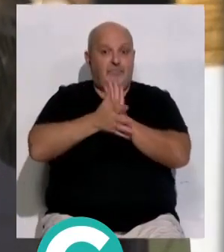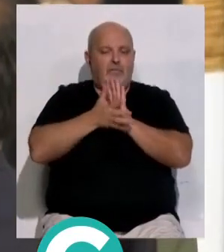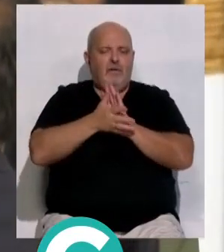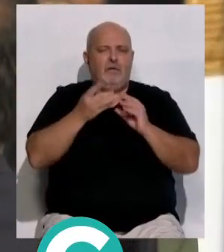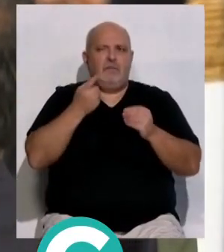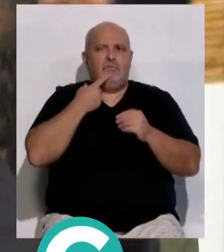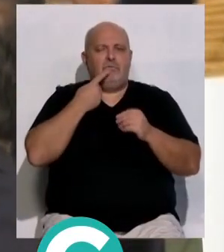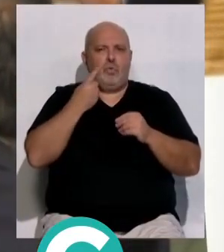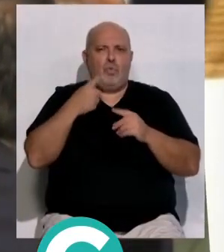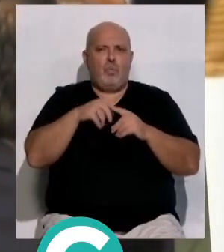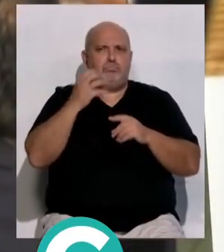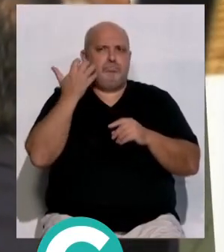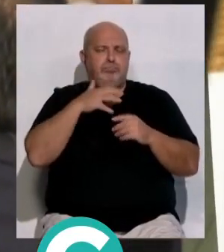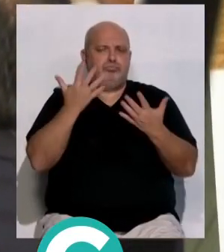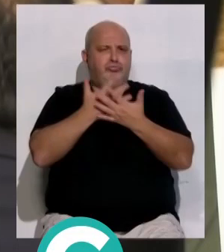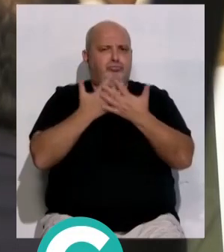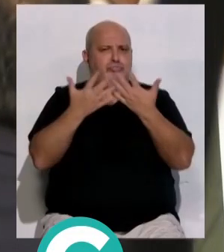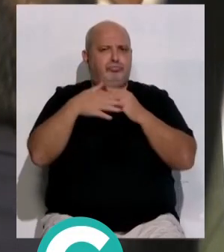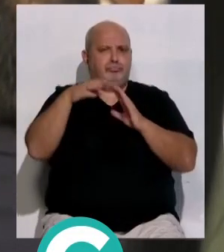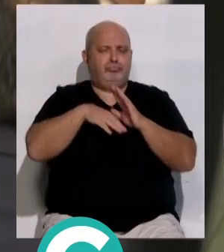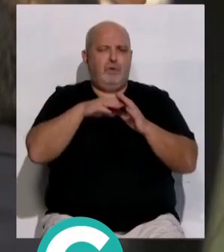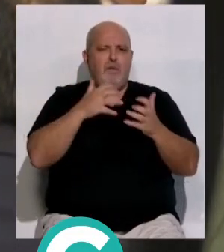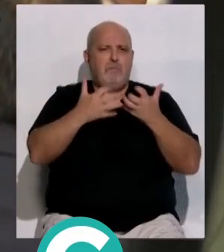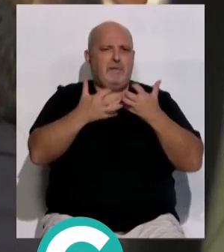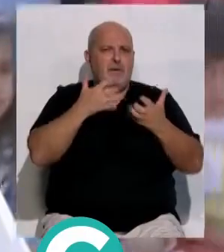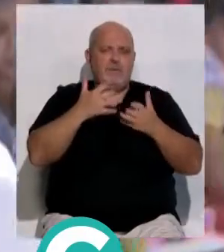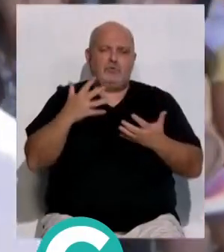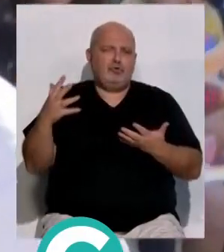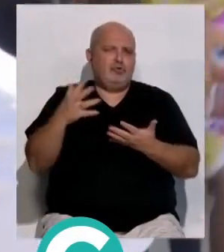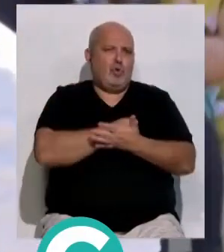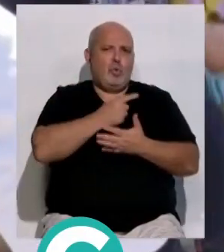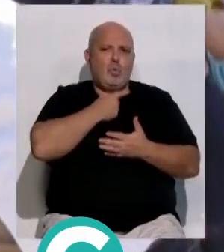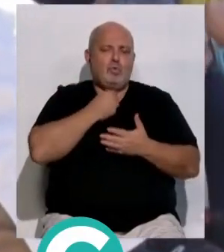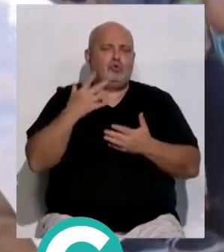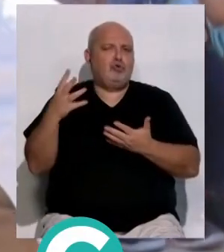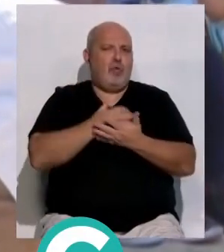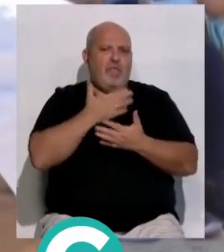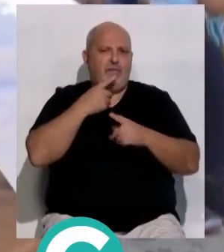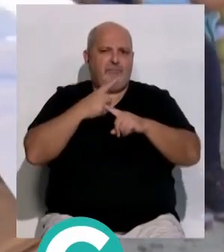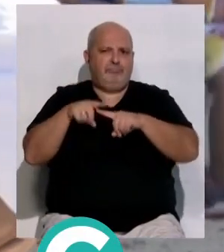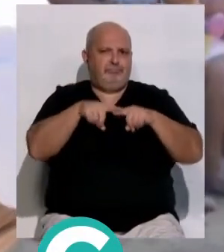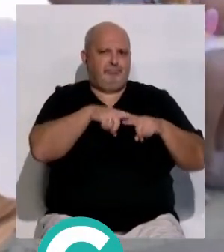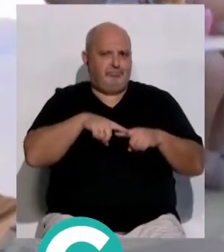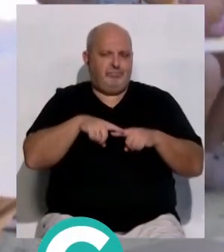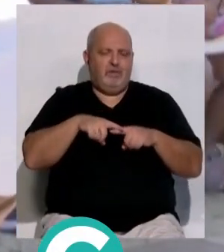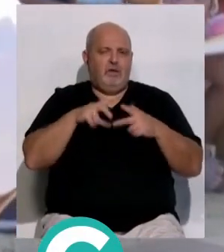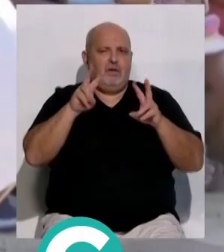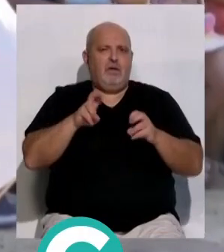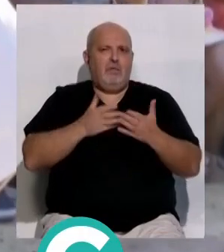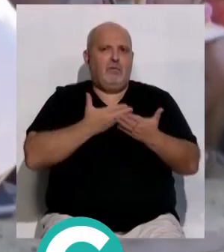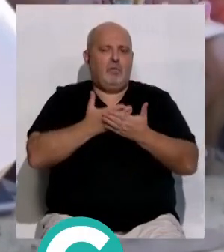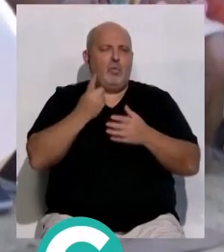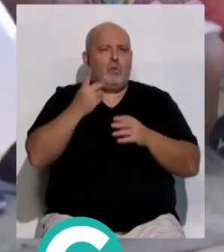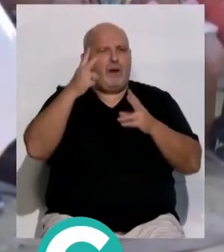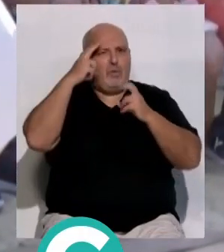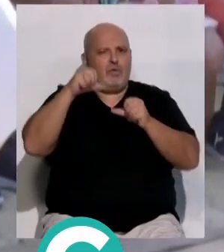ha destacado lo heterogéneo de la programación con espectáculos para todos los gustos y todas las edades incluirá entre otras propuestas